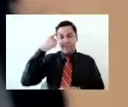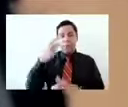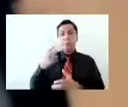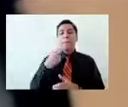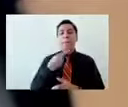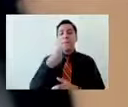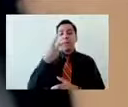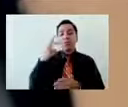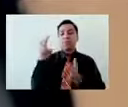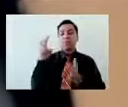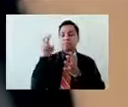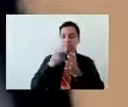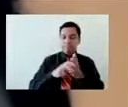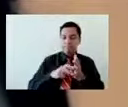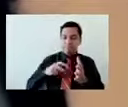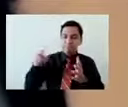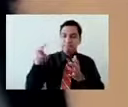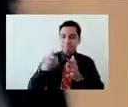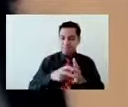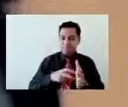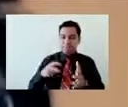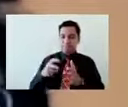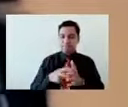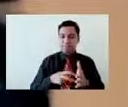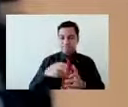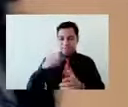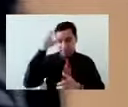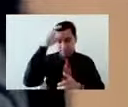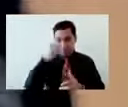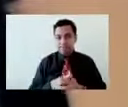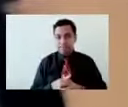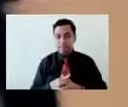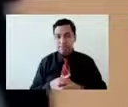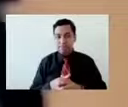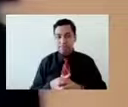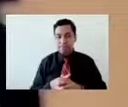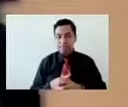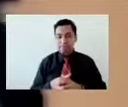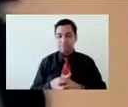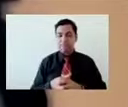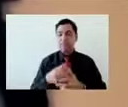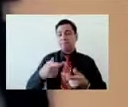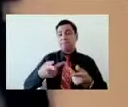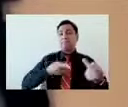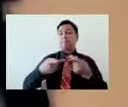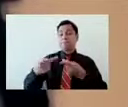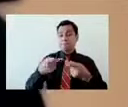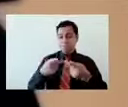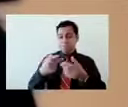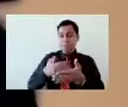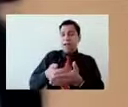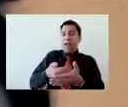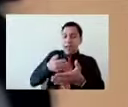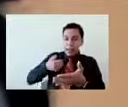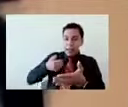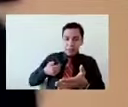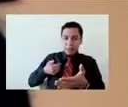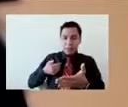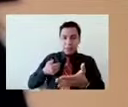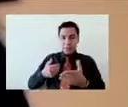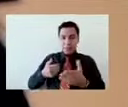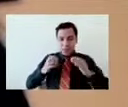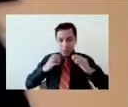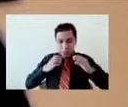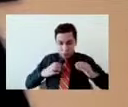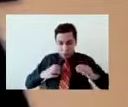un tratamiento cuando ya la situación esté crónica. Eso es parte y uno de los objetivos de estas charlas, ¿no? Y de los diferentes espacios que